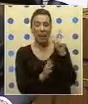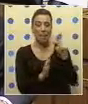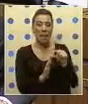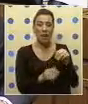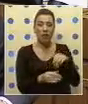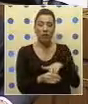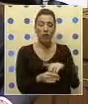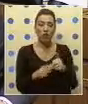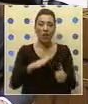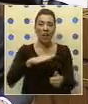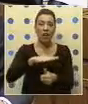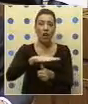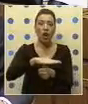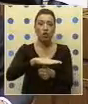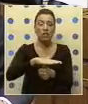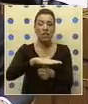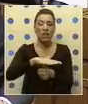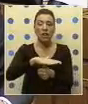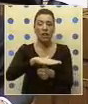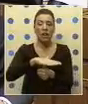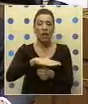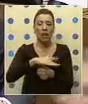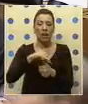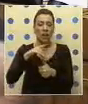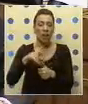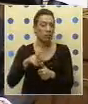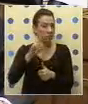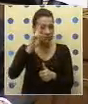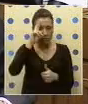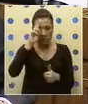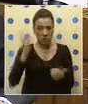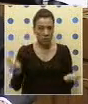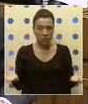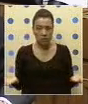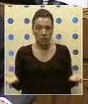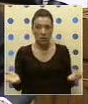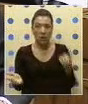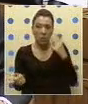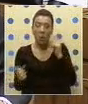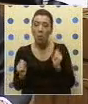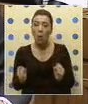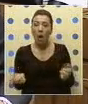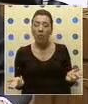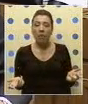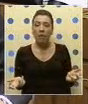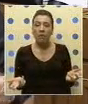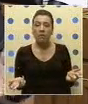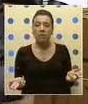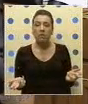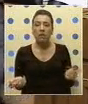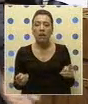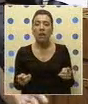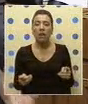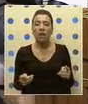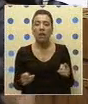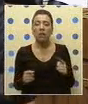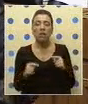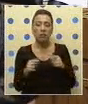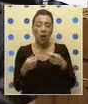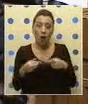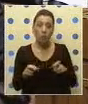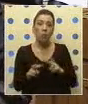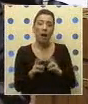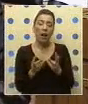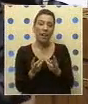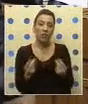votos que un concejal. Eso es una anomalía. Pero puede ser, pues. Y en consecuencia, éste tiene la oportunidad para